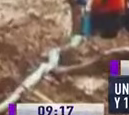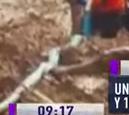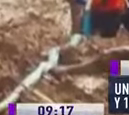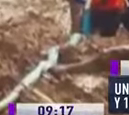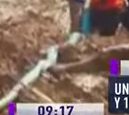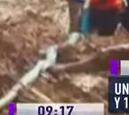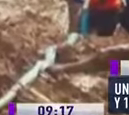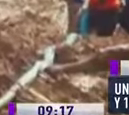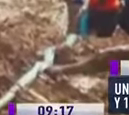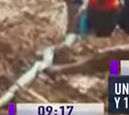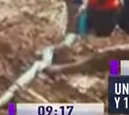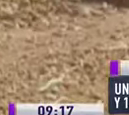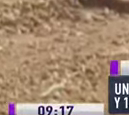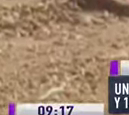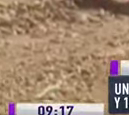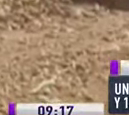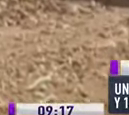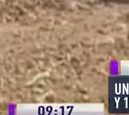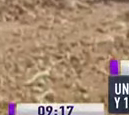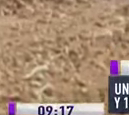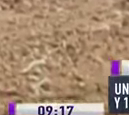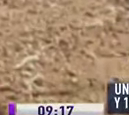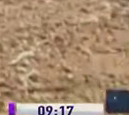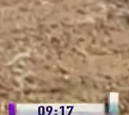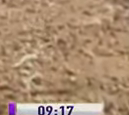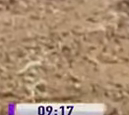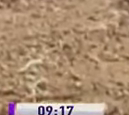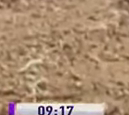desarrollo de esta información internacional al volver